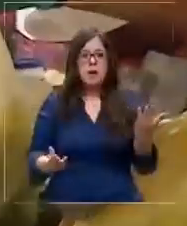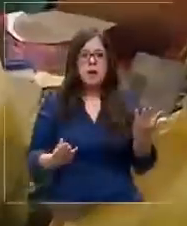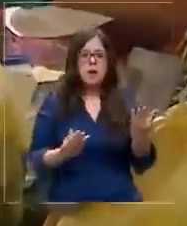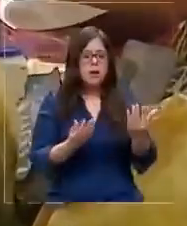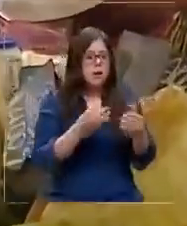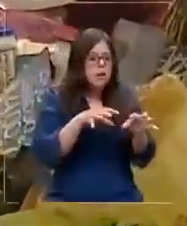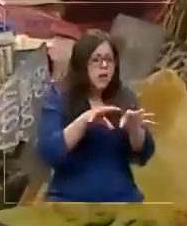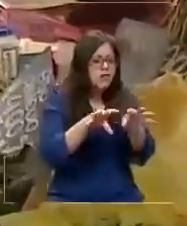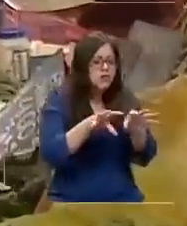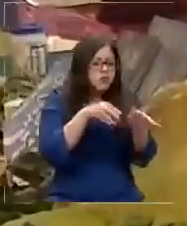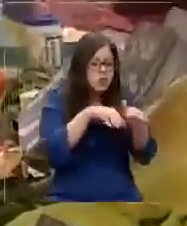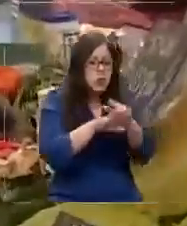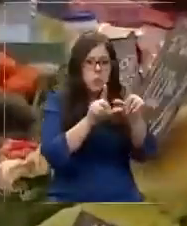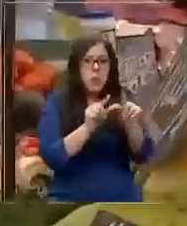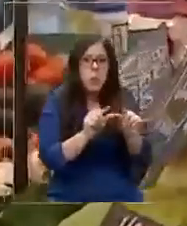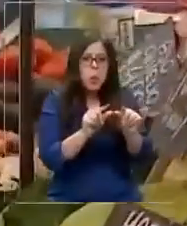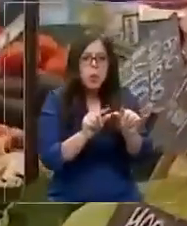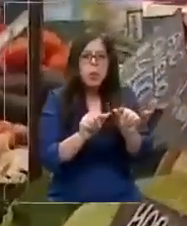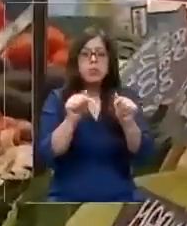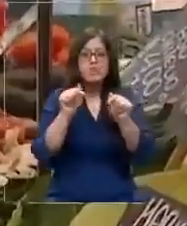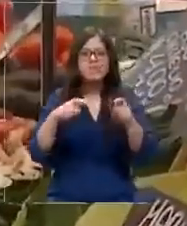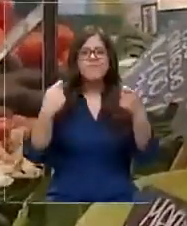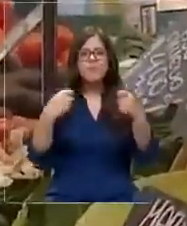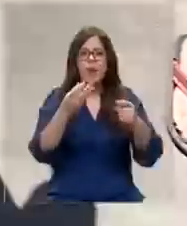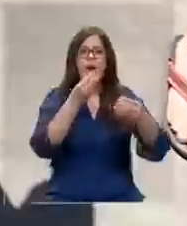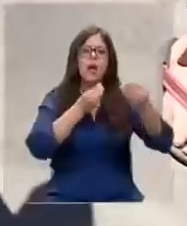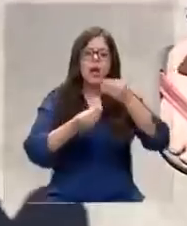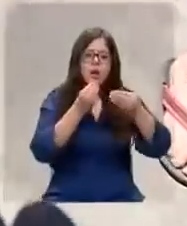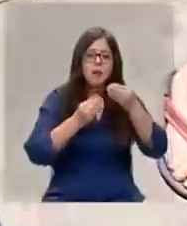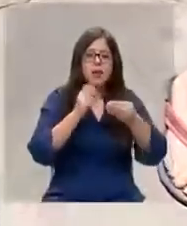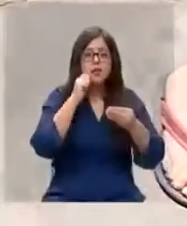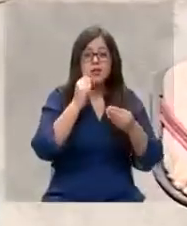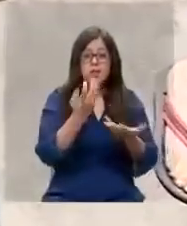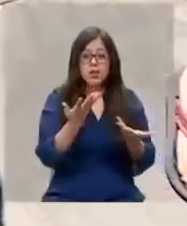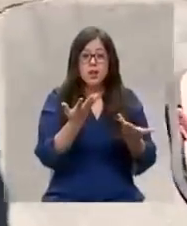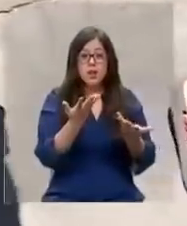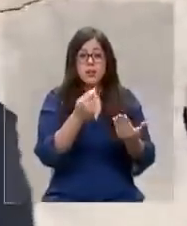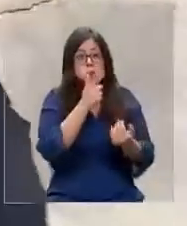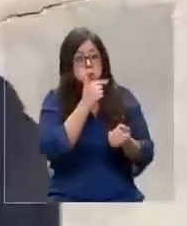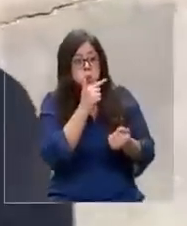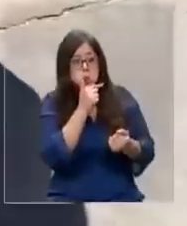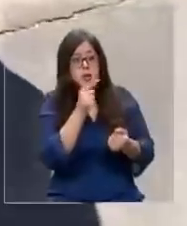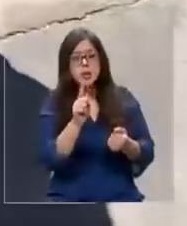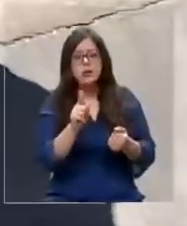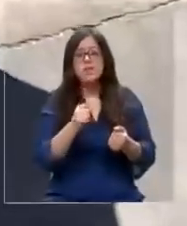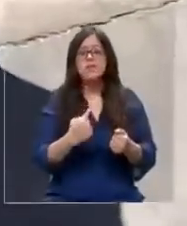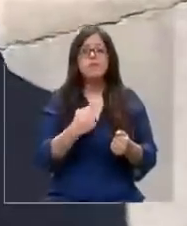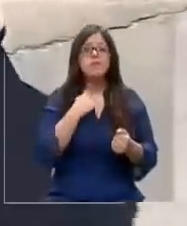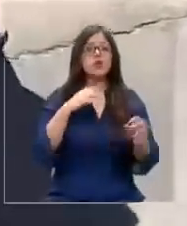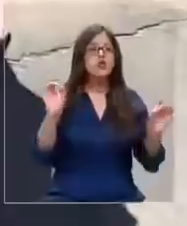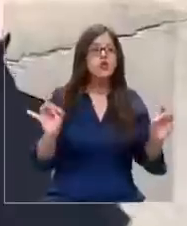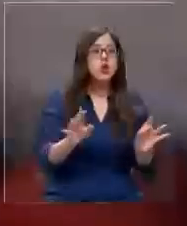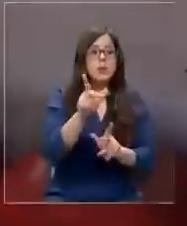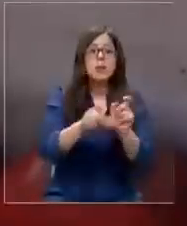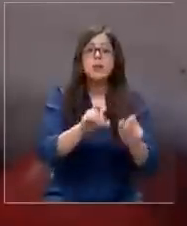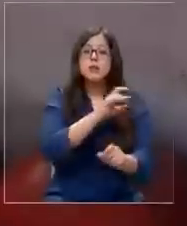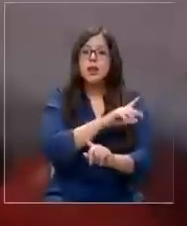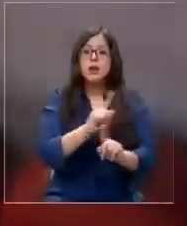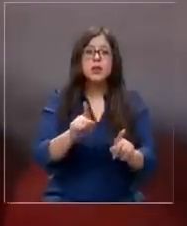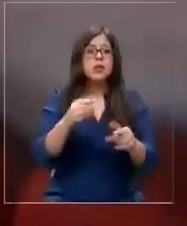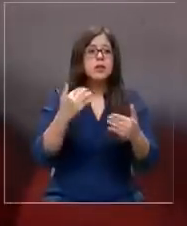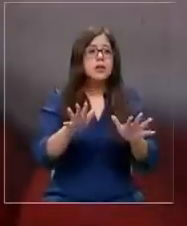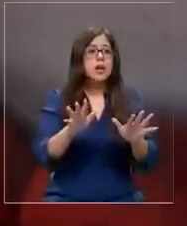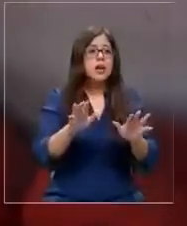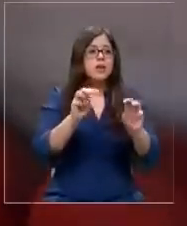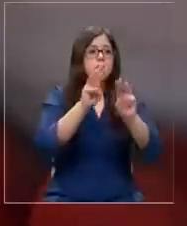poco espacio en el carro de Cecilia. El encarecimiento de los alimentos no es un misterio ni tampoco algo que afecte solo a los chilenos. Según